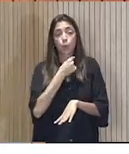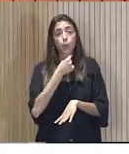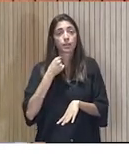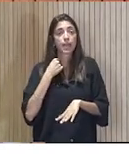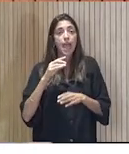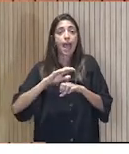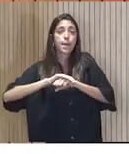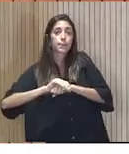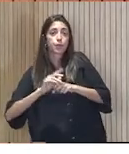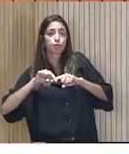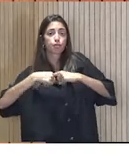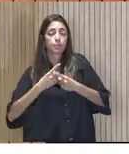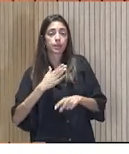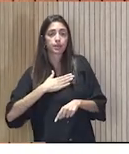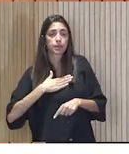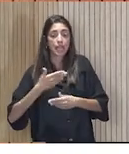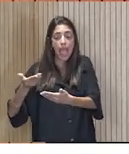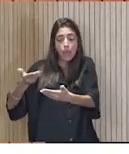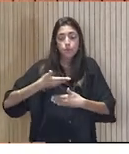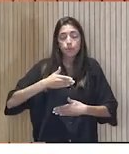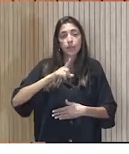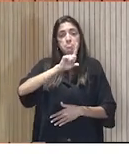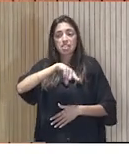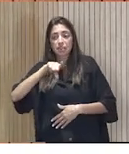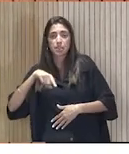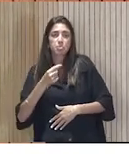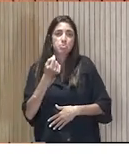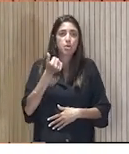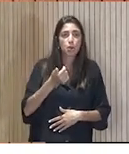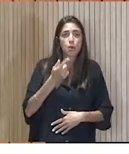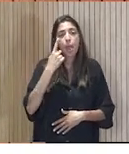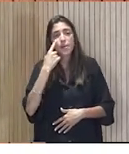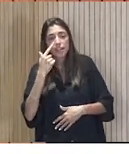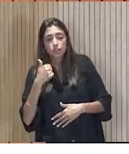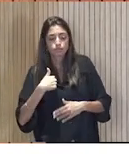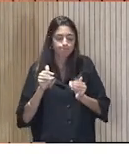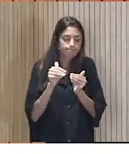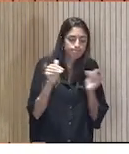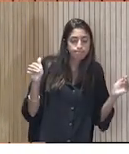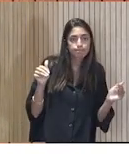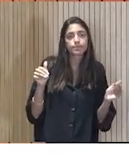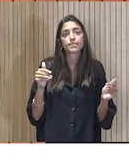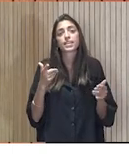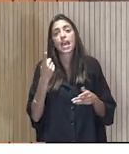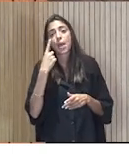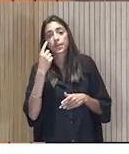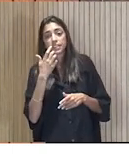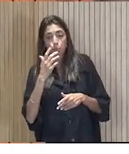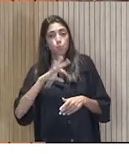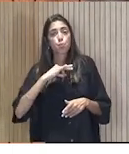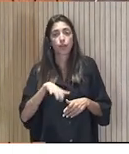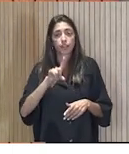familia y, bueno, pidió ayuda. Oye, pues ayúdame unos meses a poner esto en marcha y así fue el inicio, ¿no?